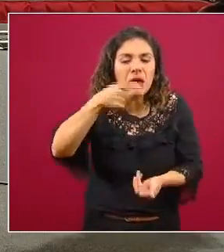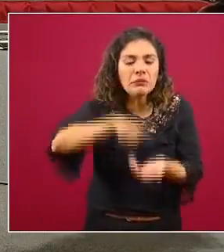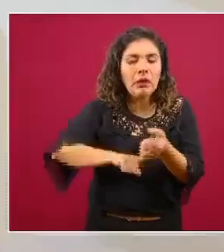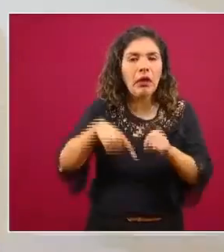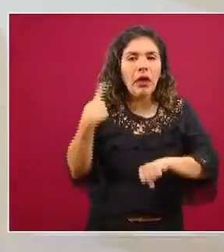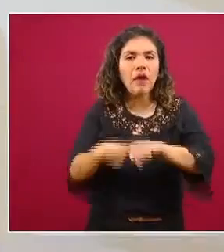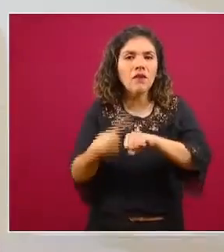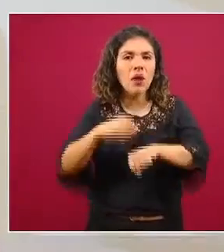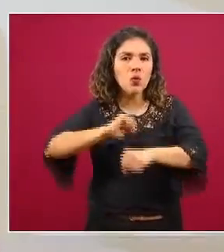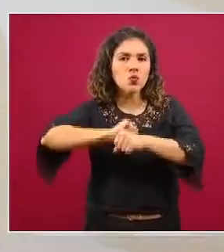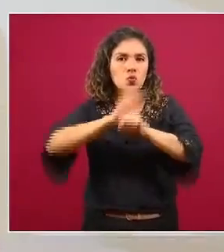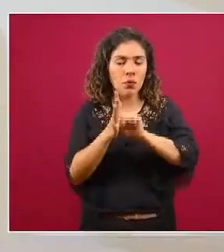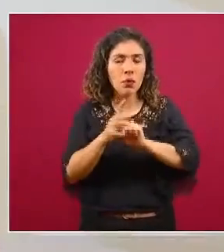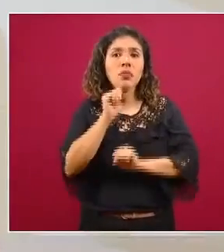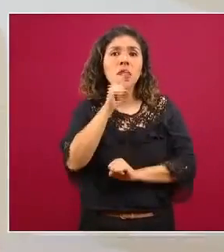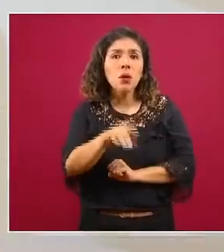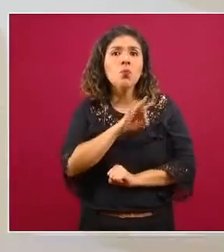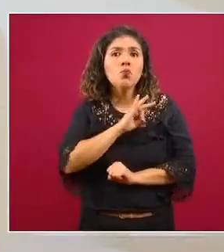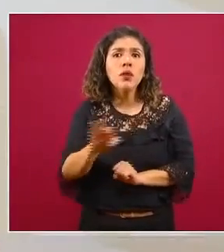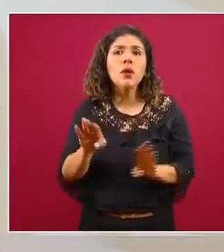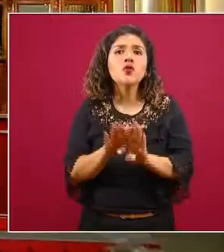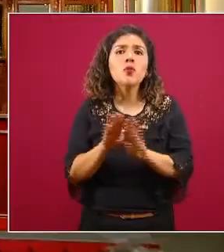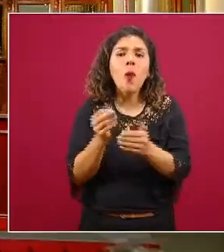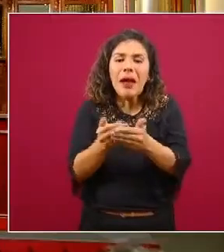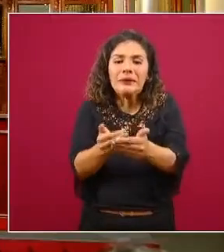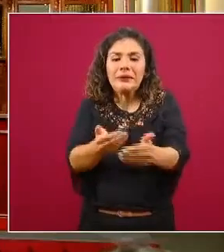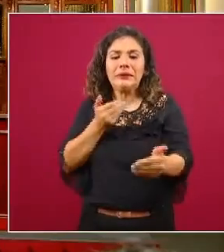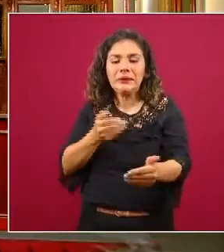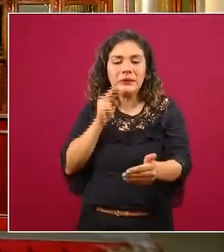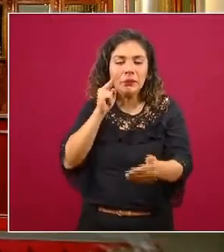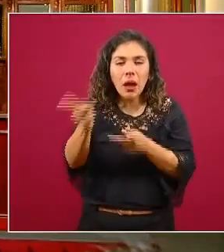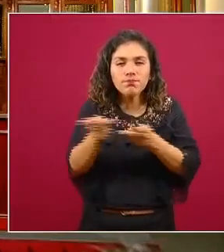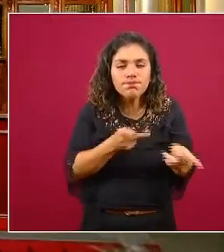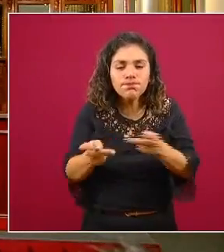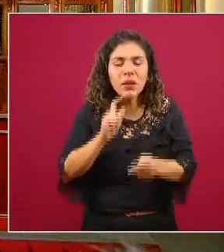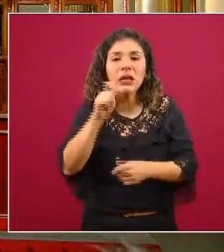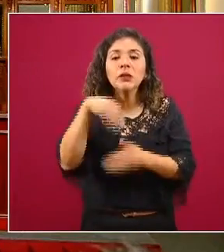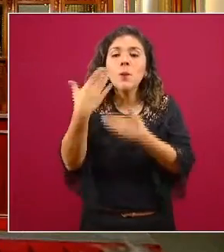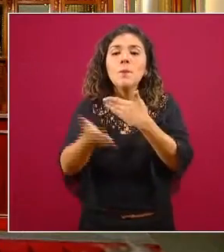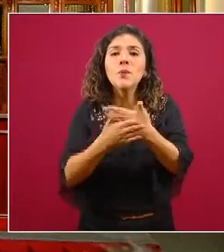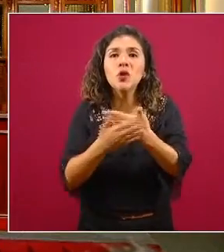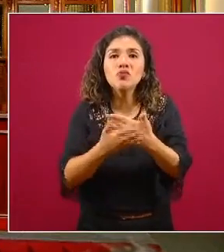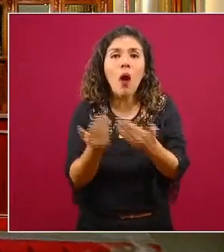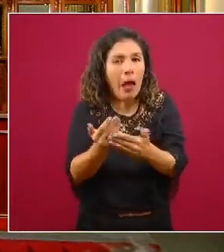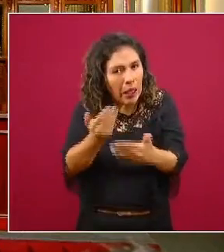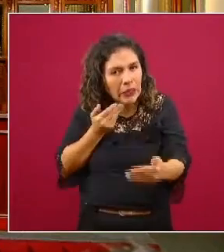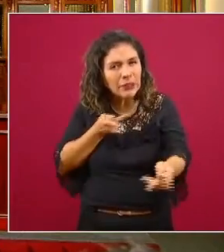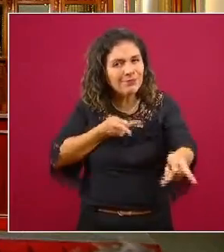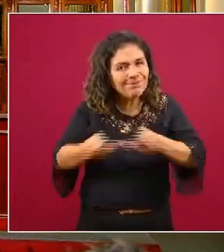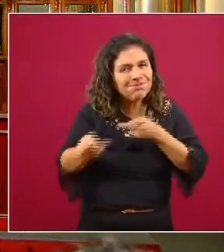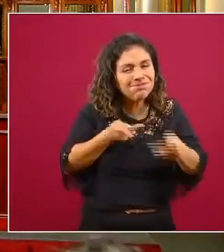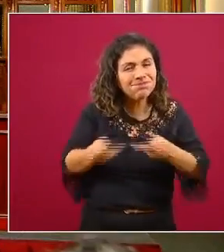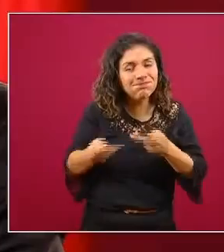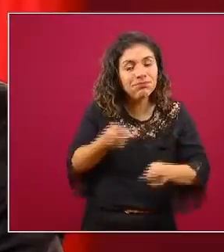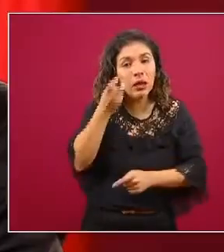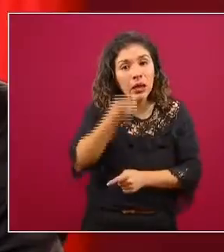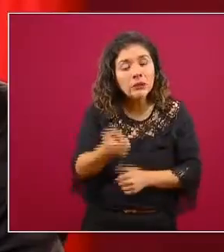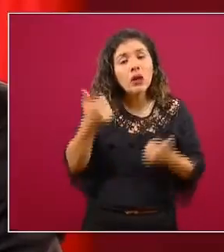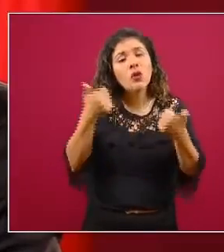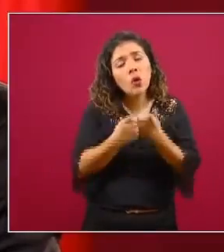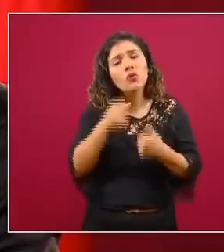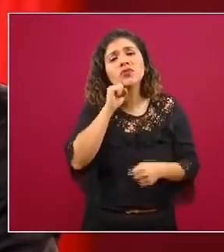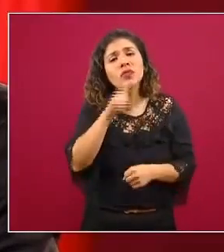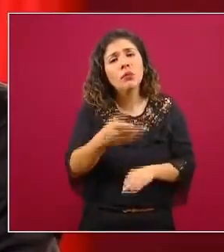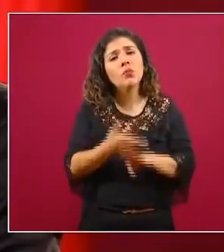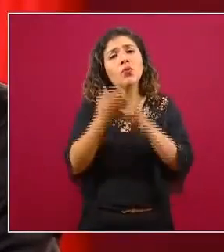anticipar muchas actividades para lo que viene hacia adelante y nos ha permitido también tener un seguimiento